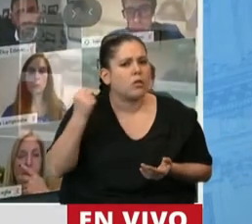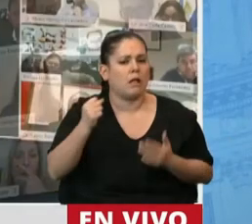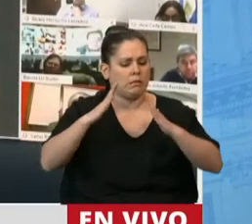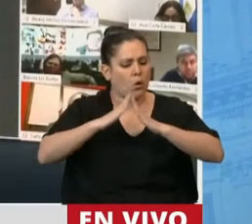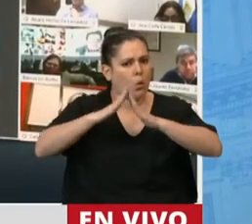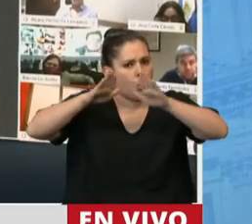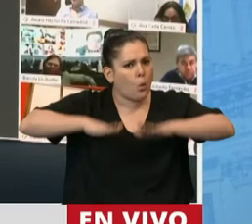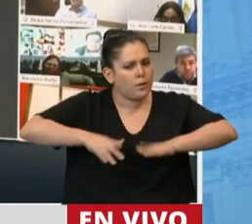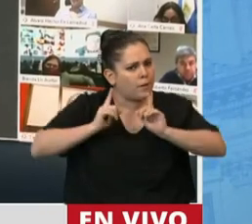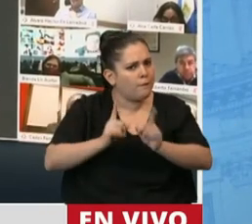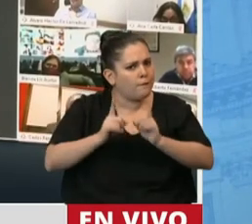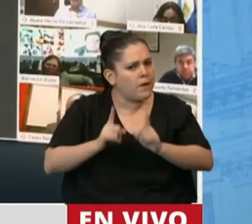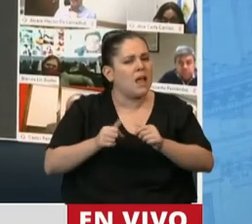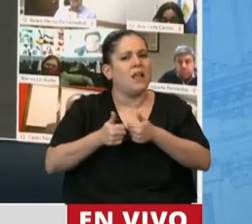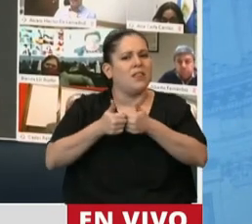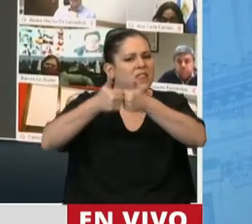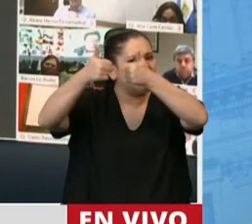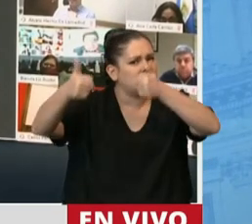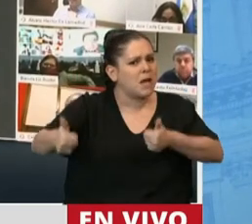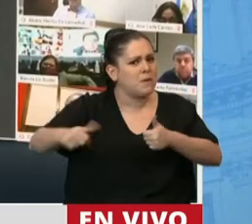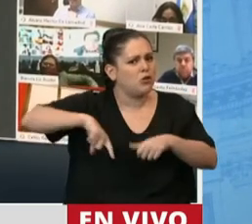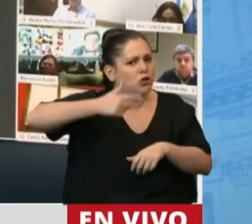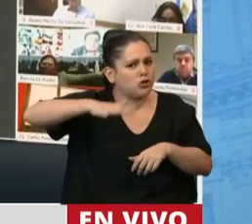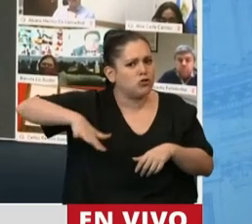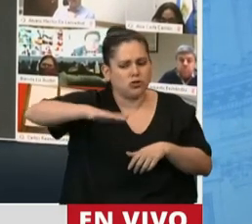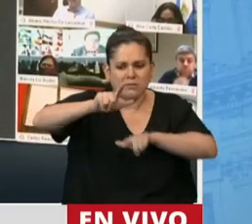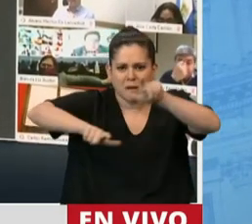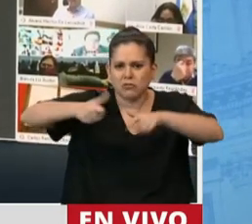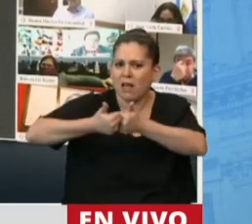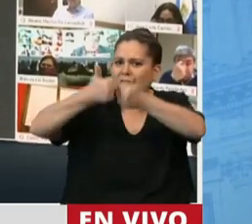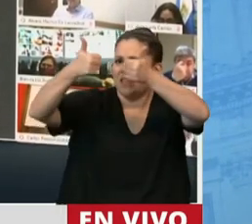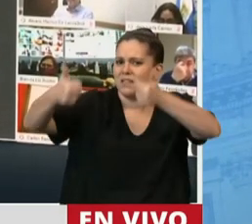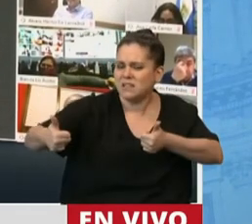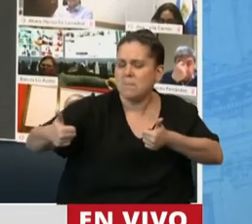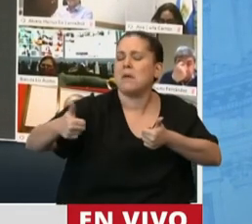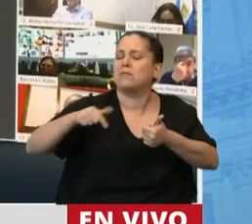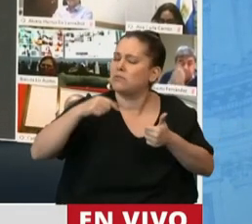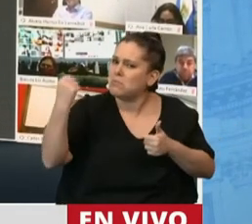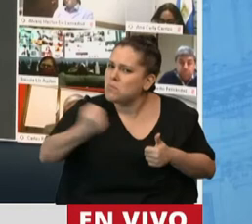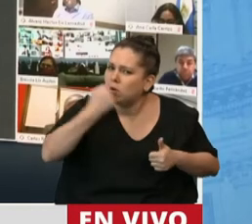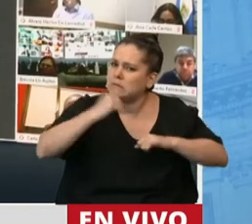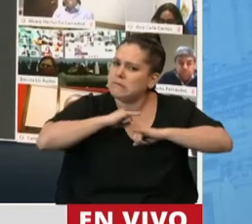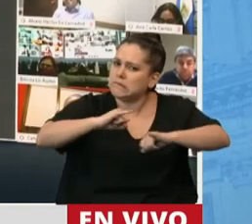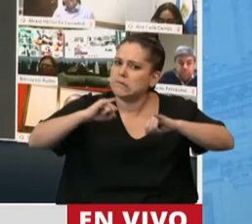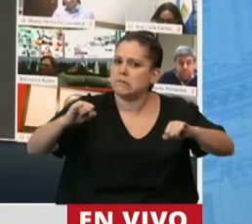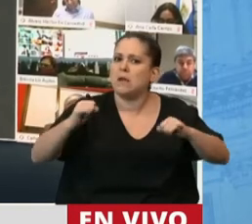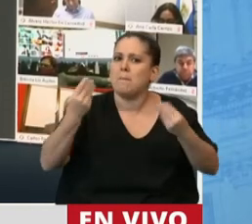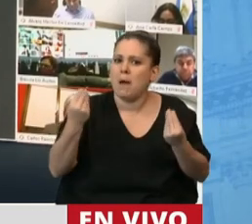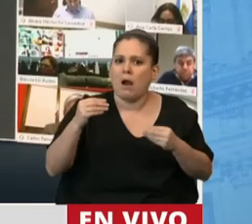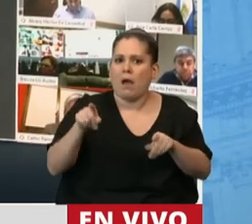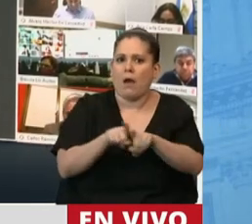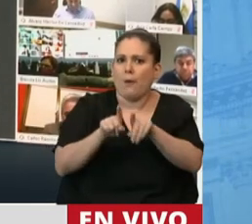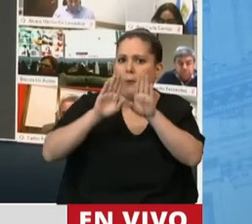cuarentena, el distanciamiento social preventivo, para que hoy no estemos viviendo lo que lamentablemente viven otros países